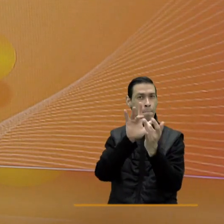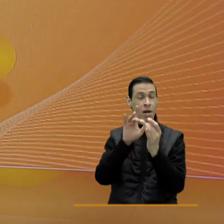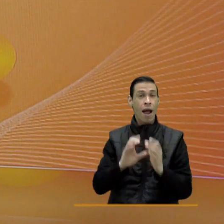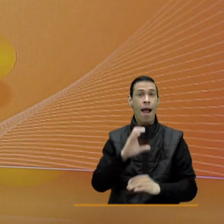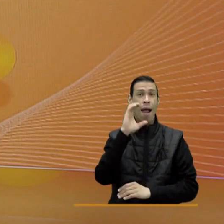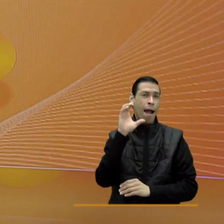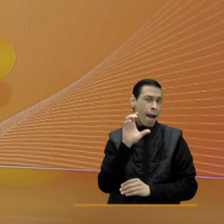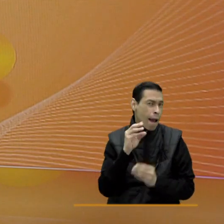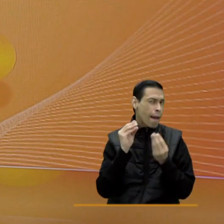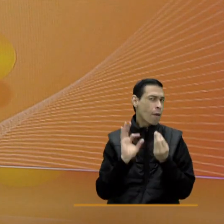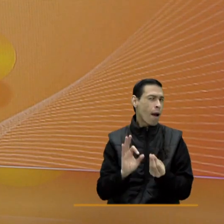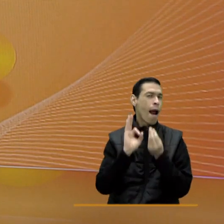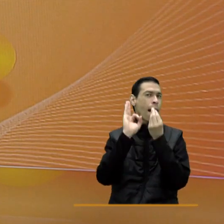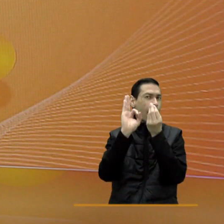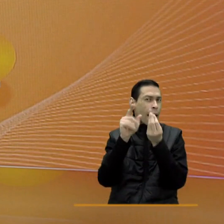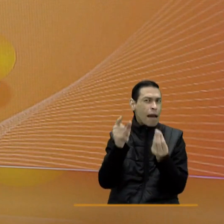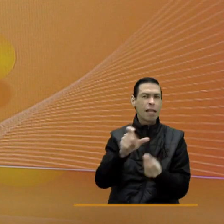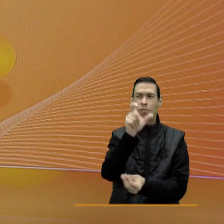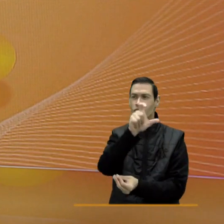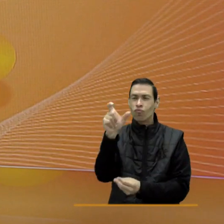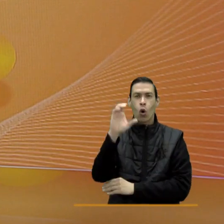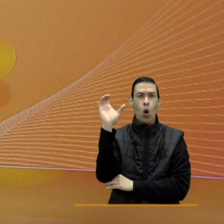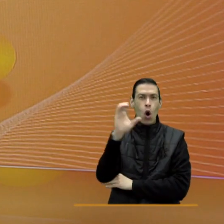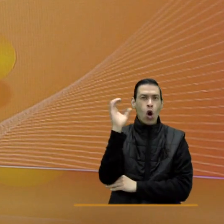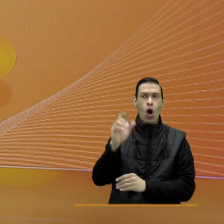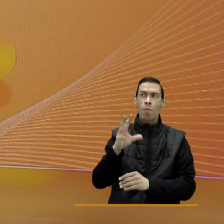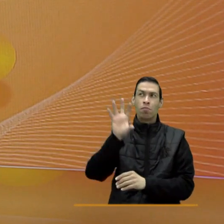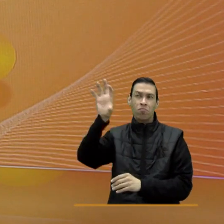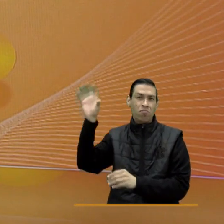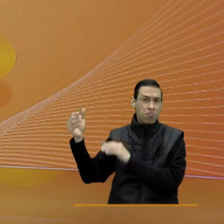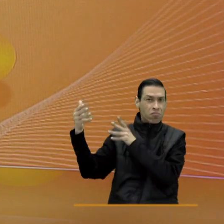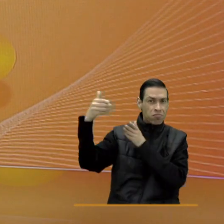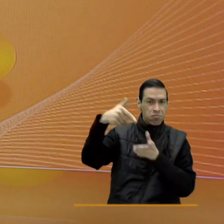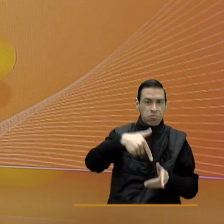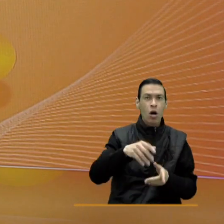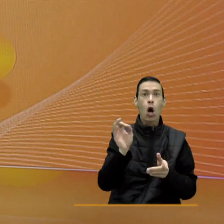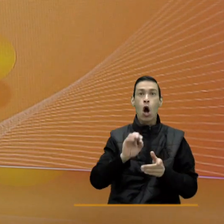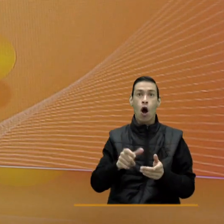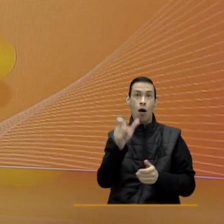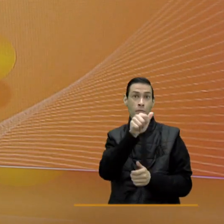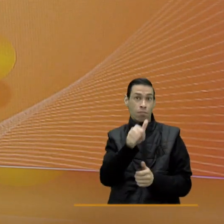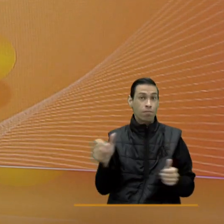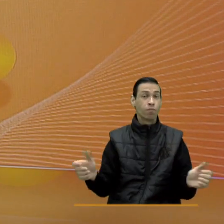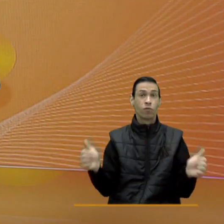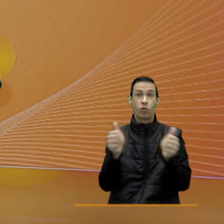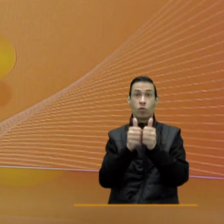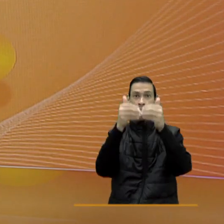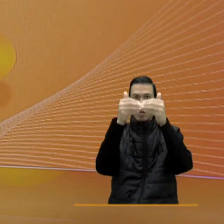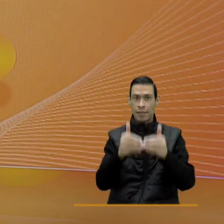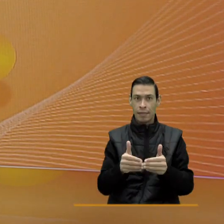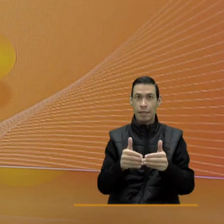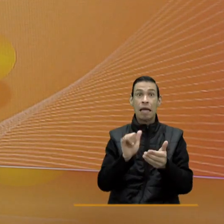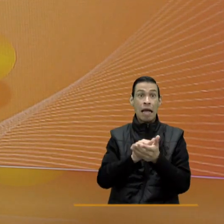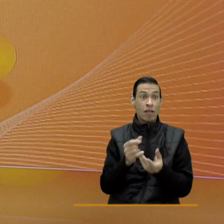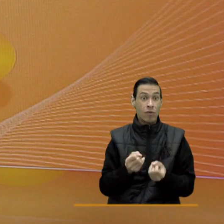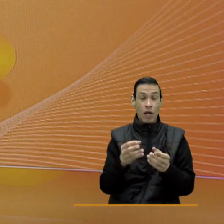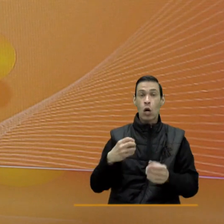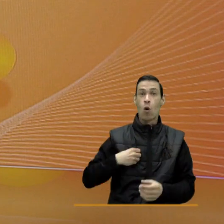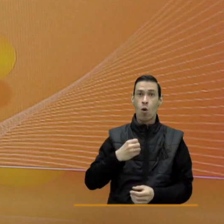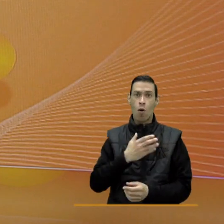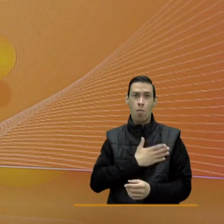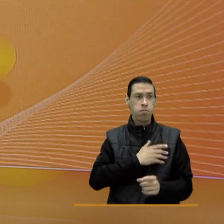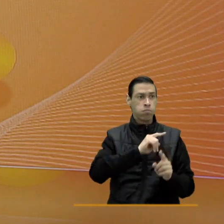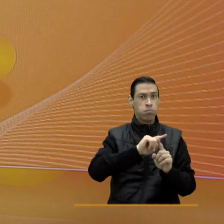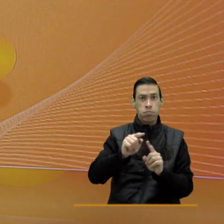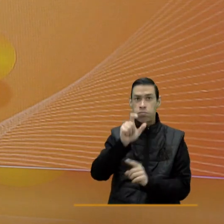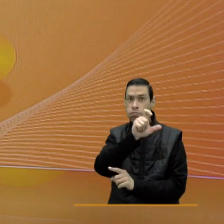colombianos, extranjeros y personas en condición de discapacidad, motivo por el que les brindamos múltiples posibilidades a quienes trabajan o